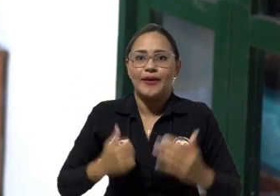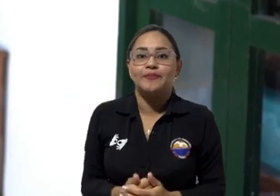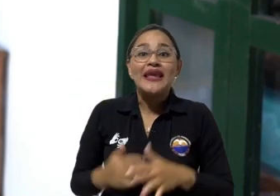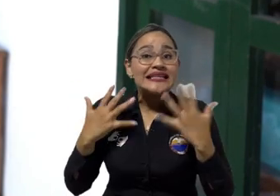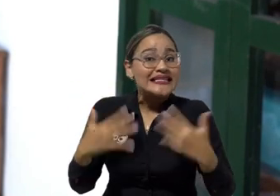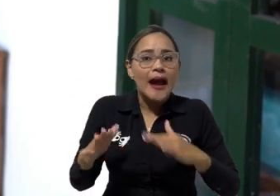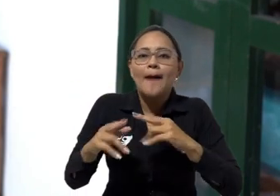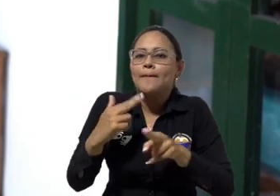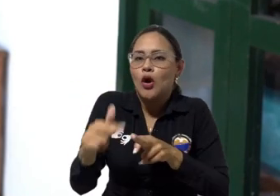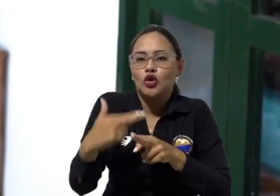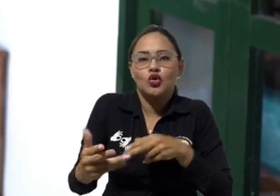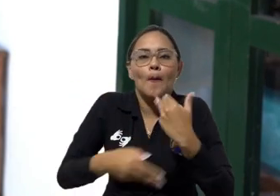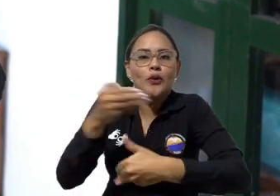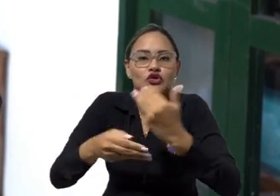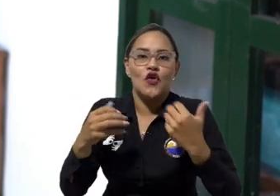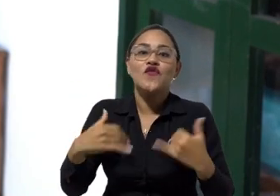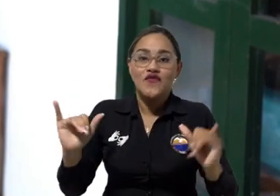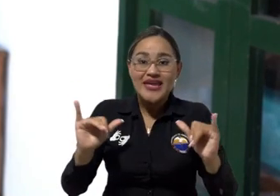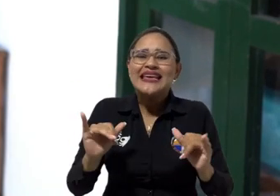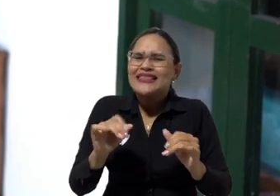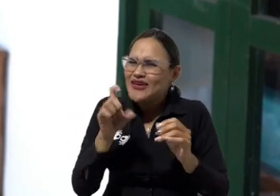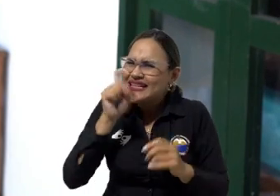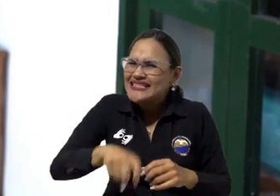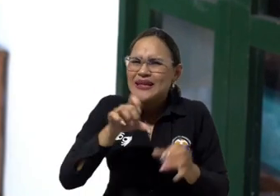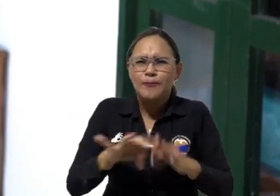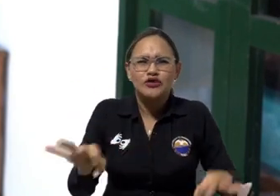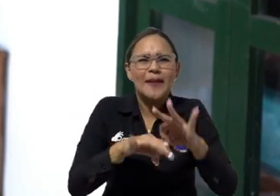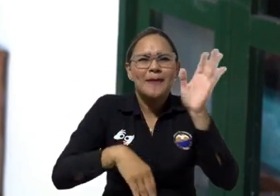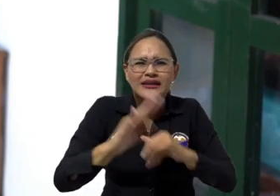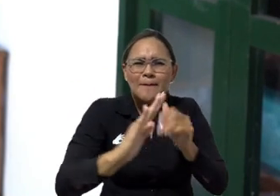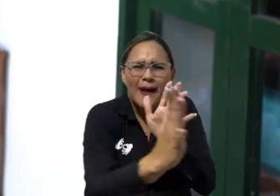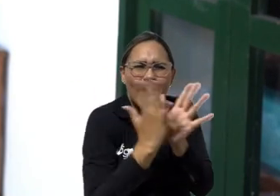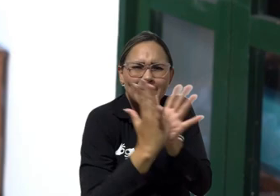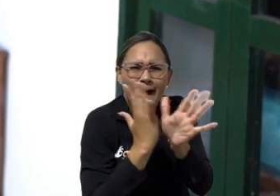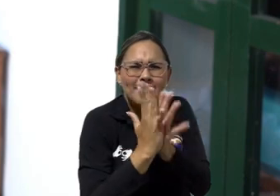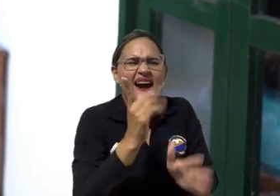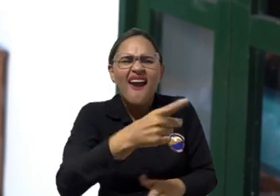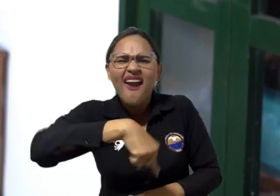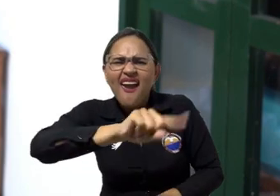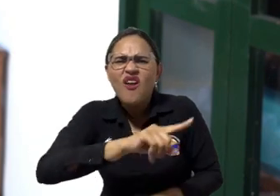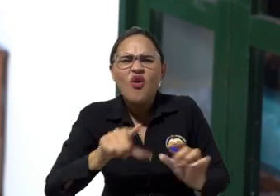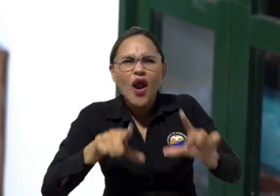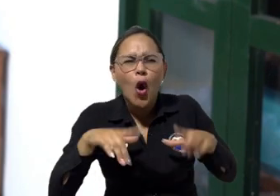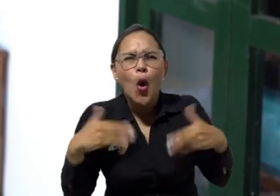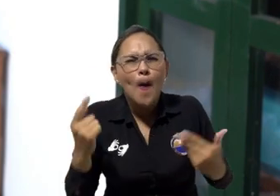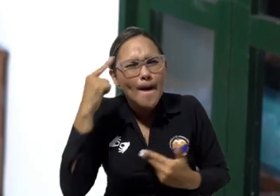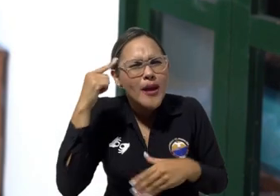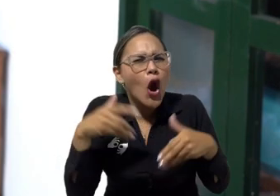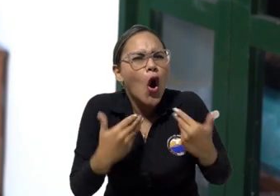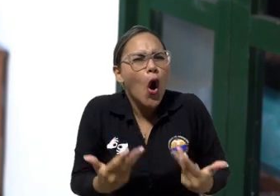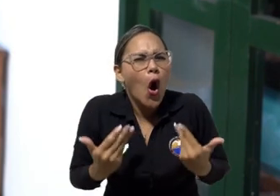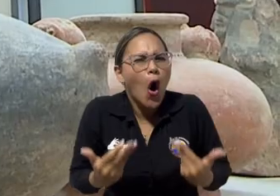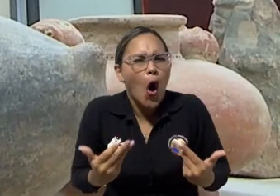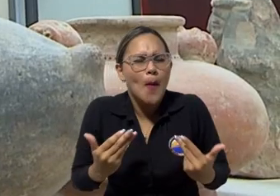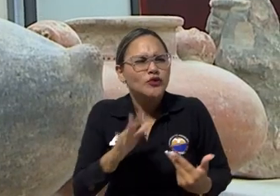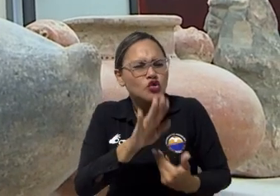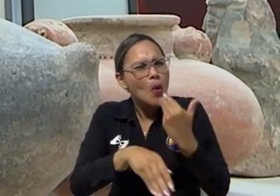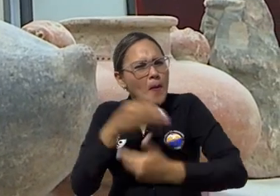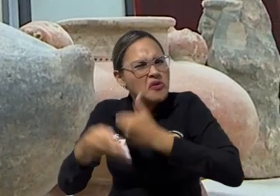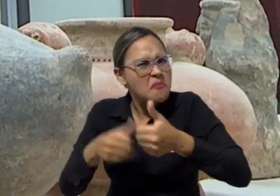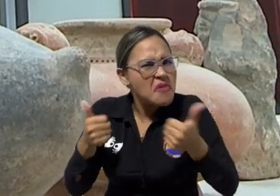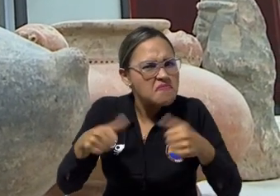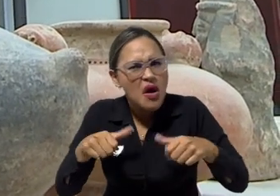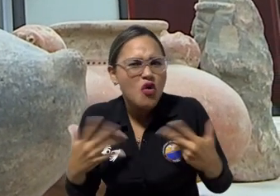saber qué piensan ellos. Entonces, este es un gran taller que además nos permite saber qué están pensando ellos de este proceso. Las